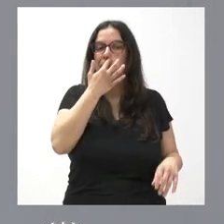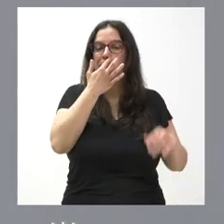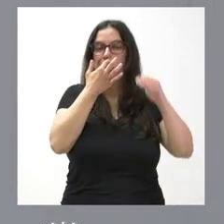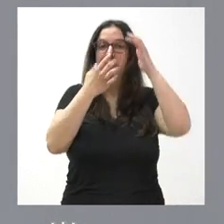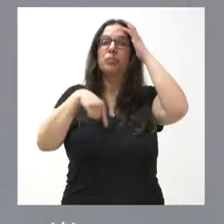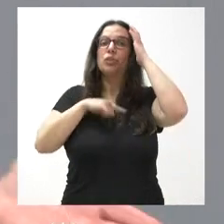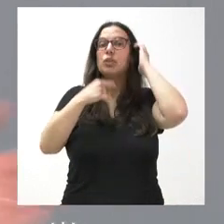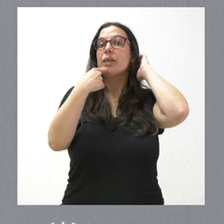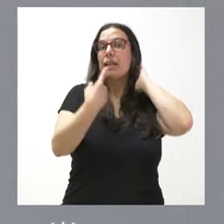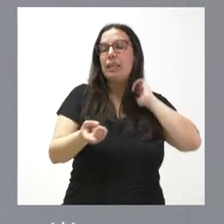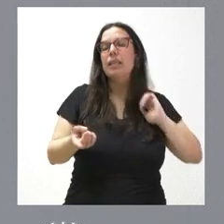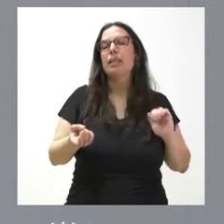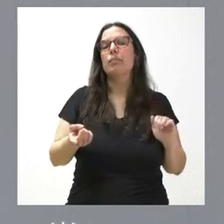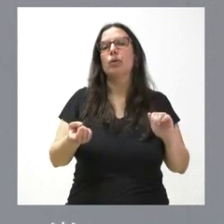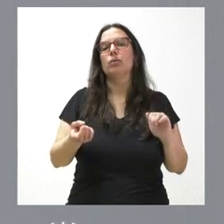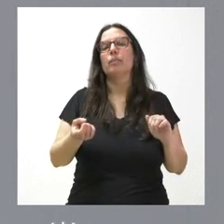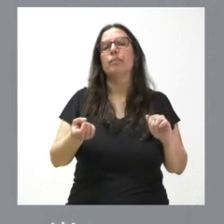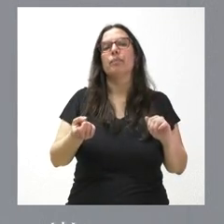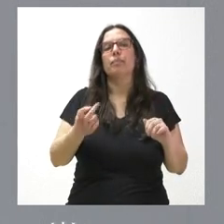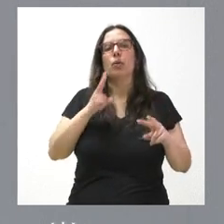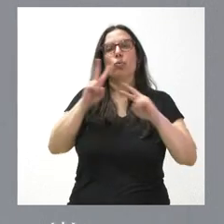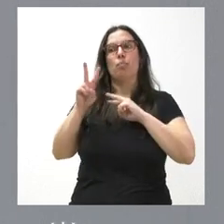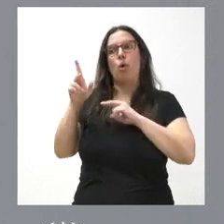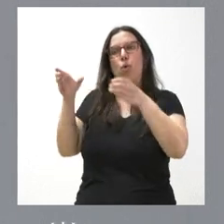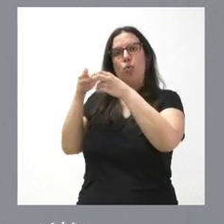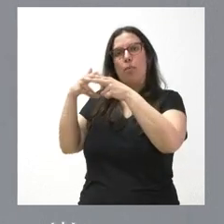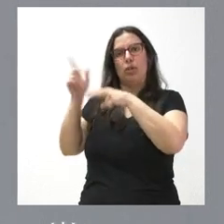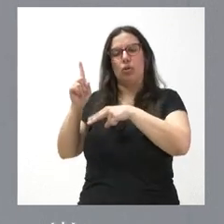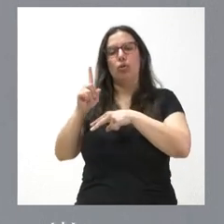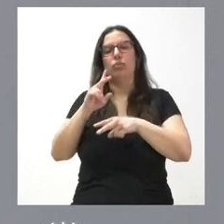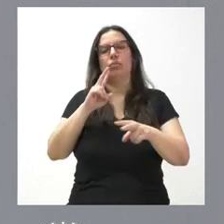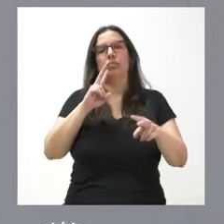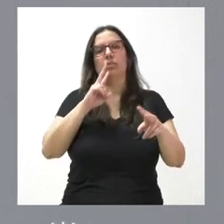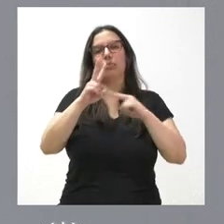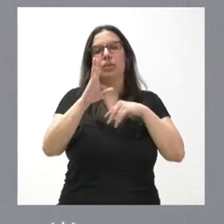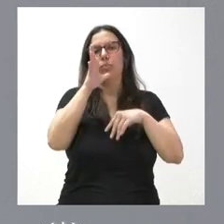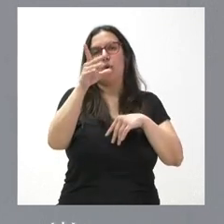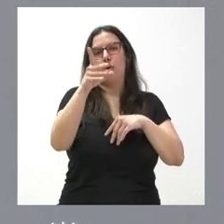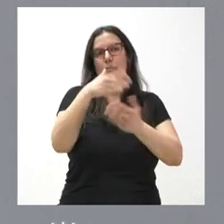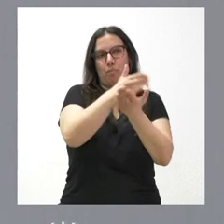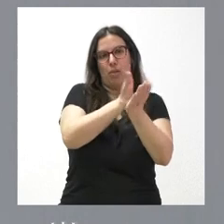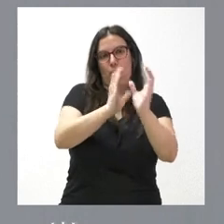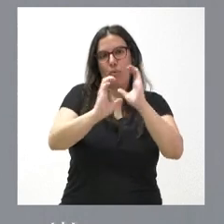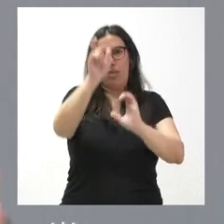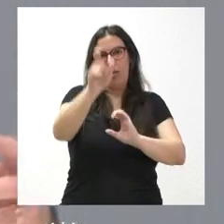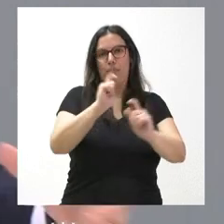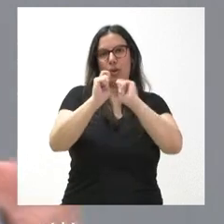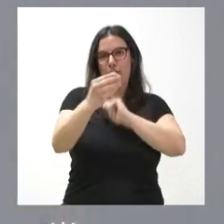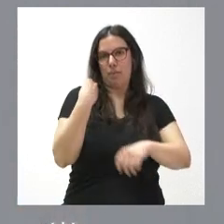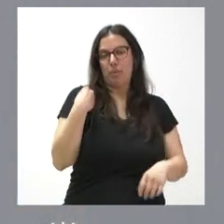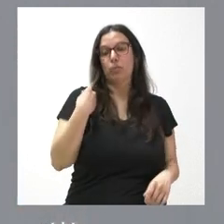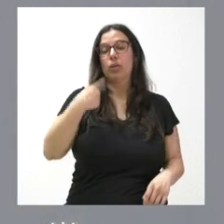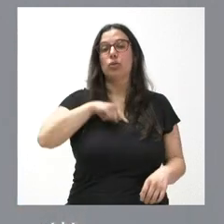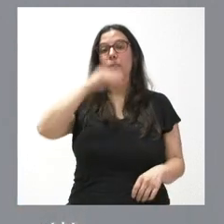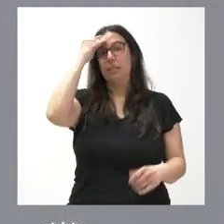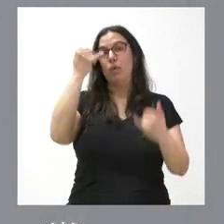nosotros? Y no se tome como una respuesta a grupo político, sino como una respuesta a la pregunta de un medio de comunicación. Pues entendemos que es bueno acercar la